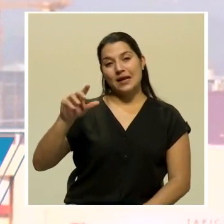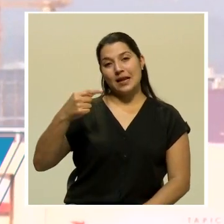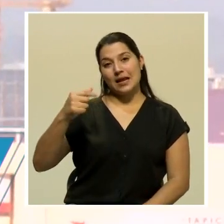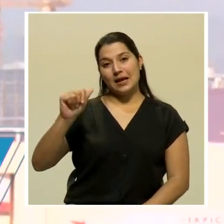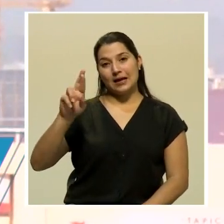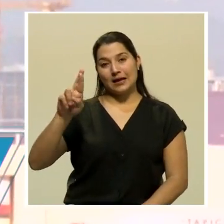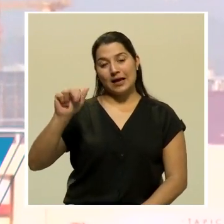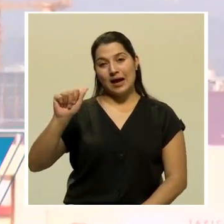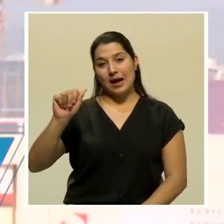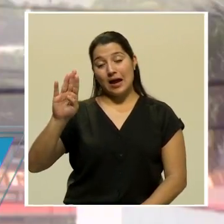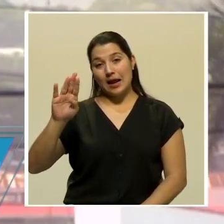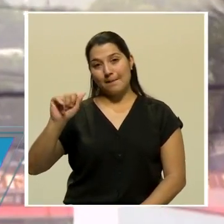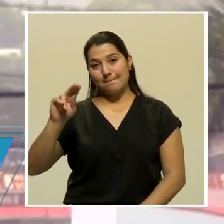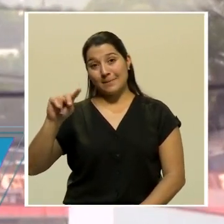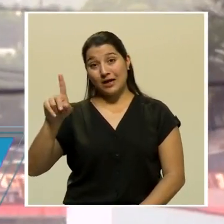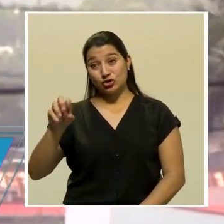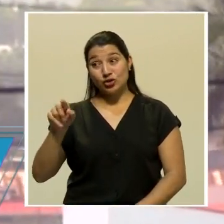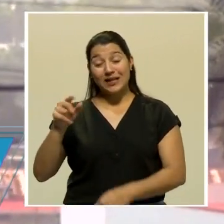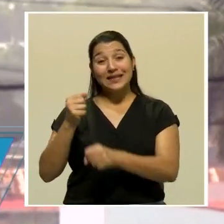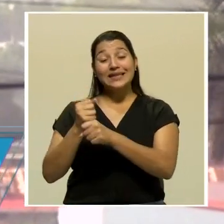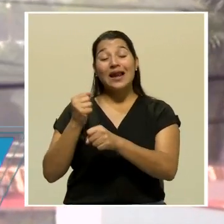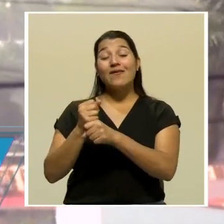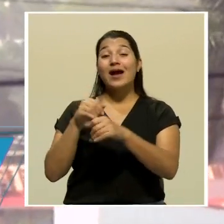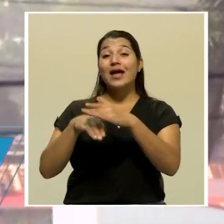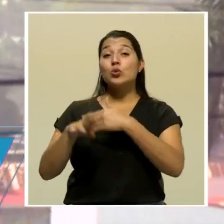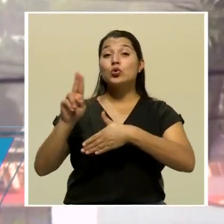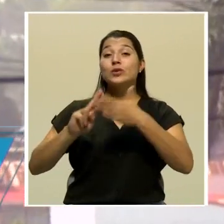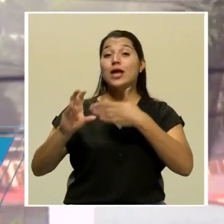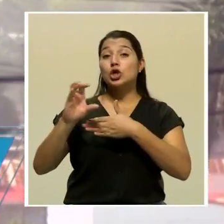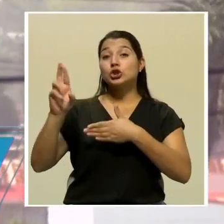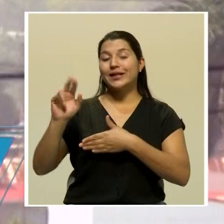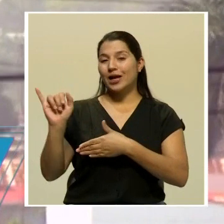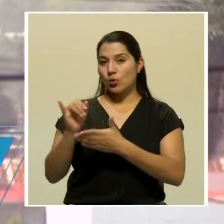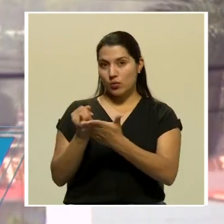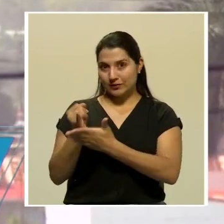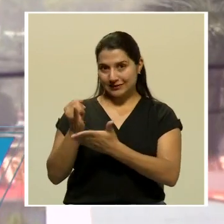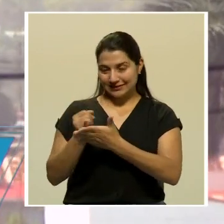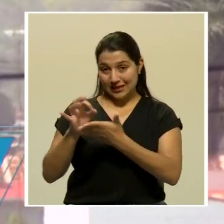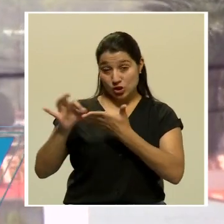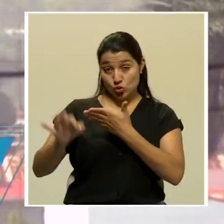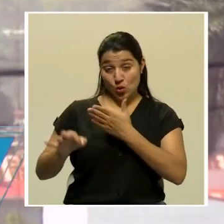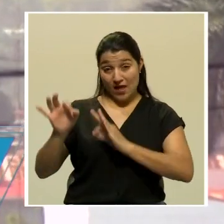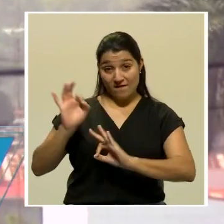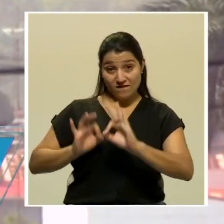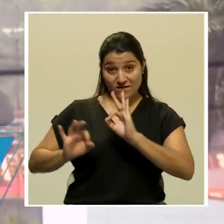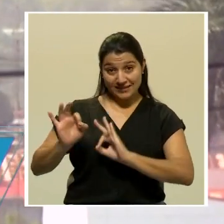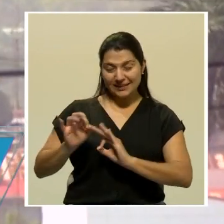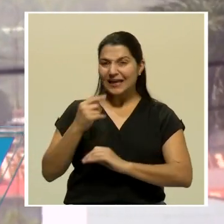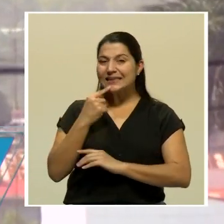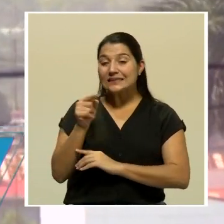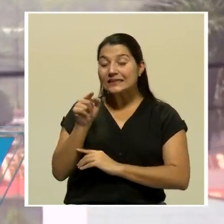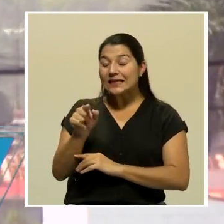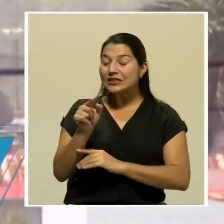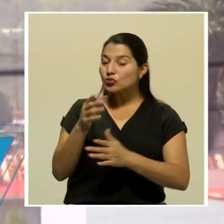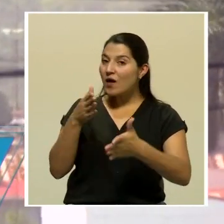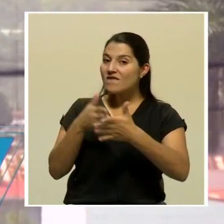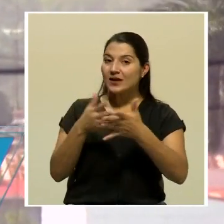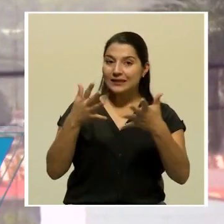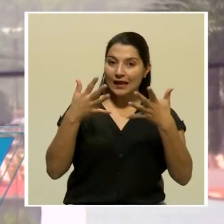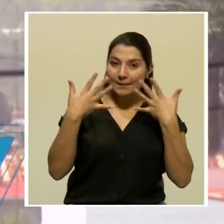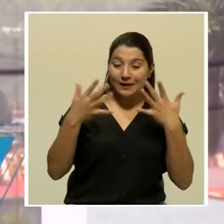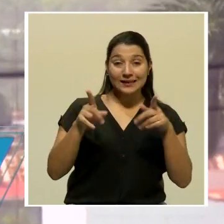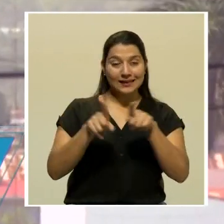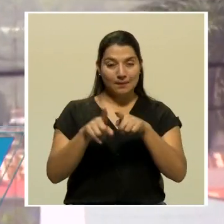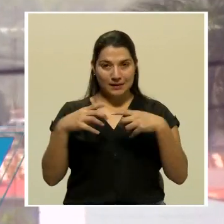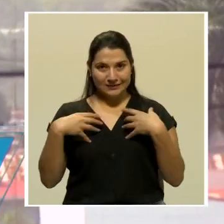de la Escuela de Física de la Universidad de Costa Rica, quien afirmó que este evento tendrá un impacto a nivel atmosférico y para la salud.